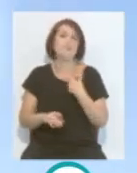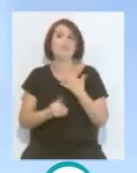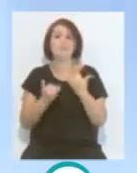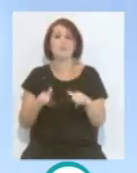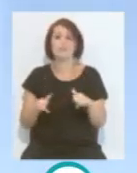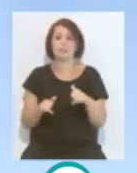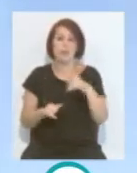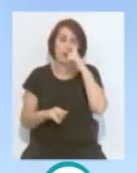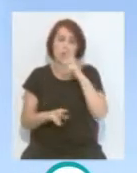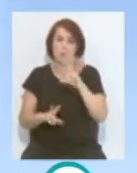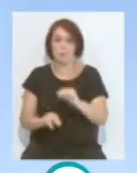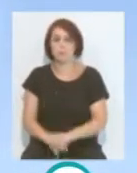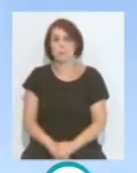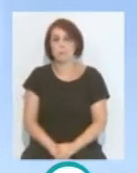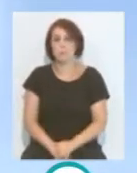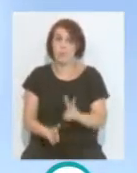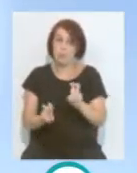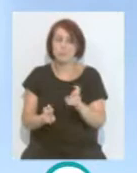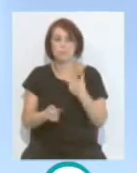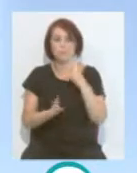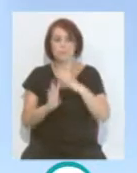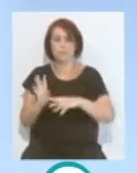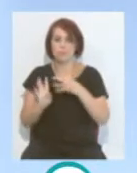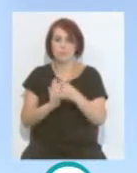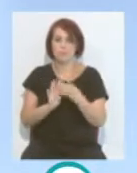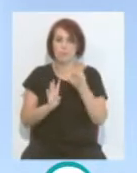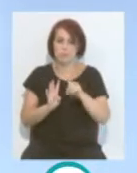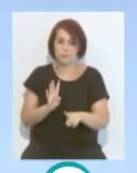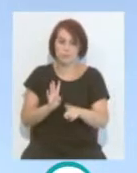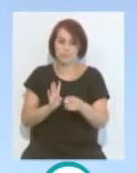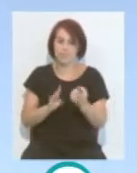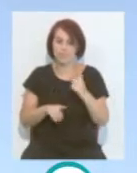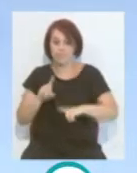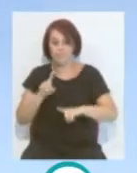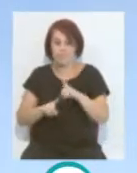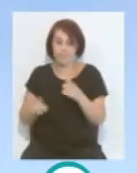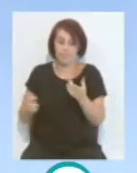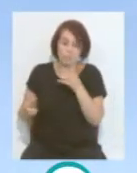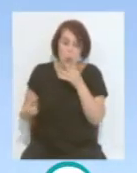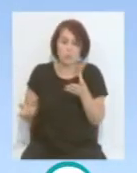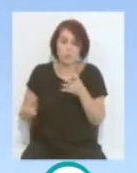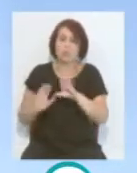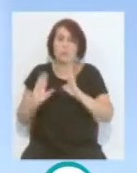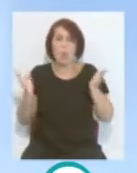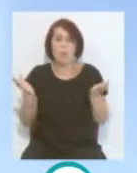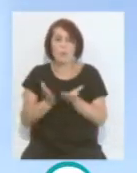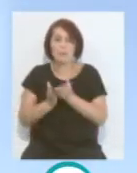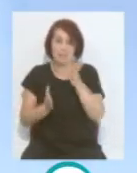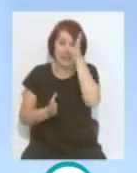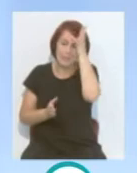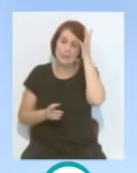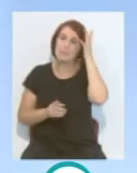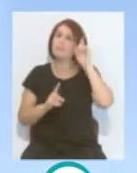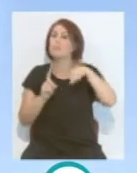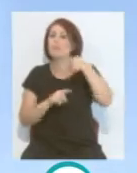del Año Nuevo. En un calendario que también se verá acondicionado porque no hay mundial el próximo verano si